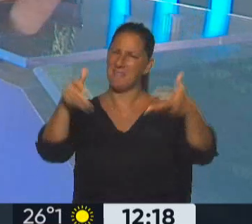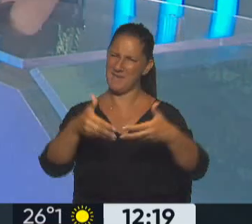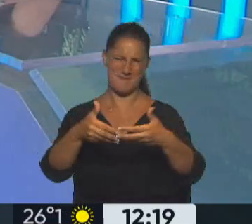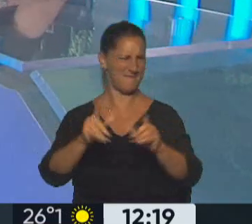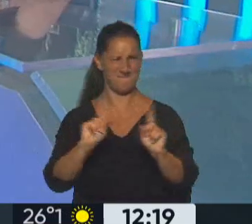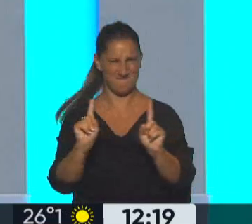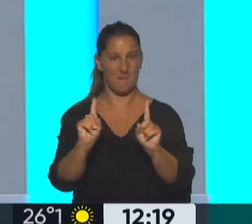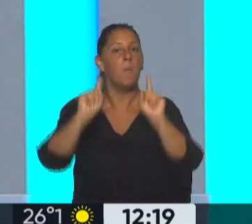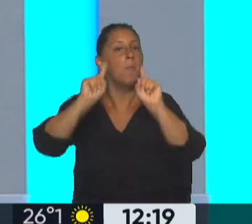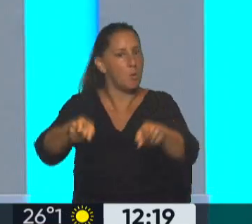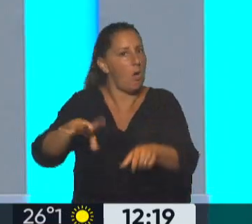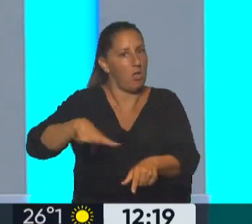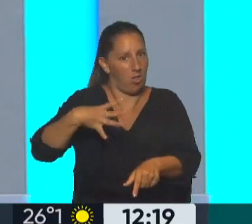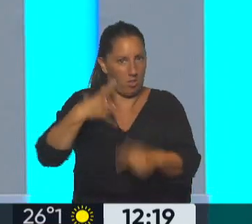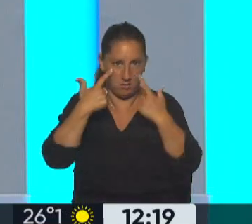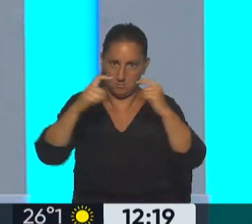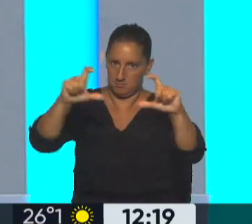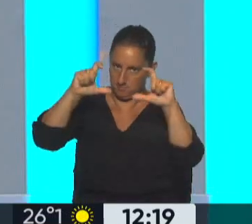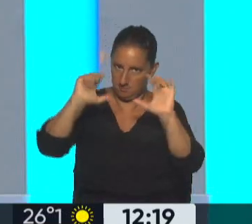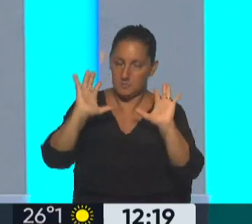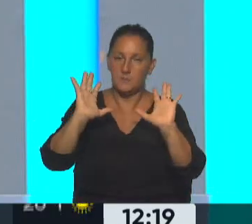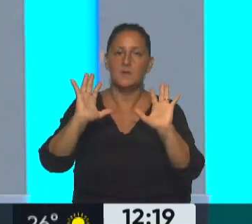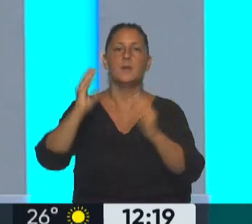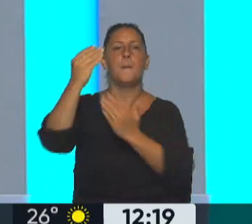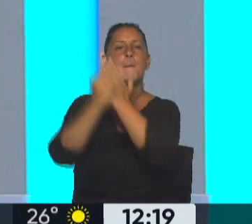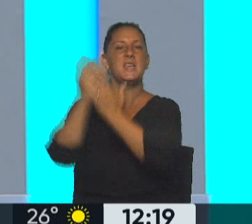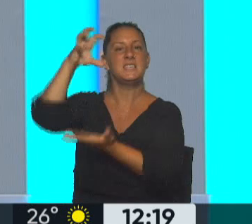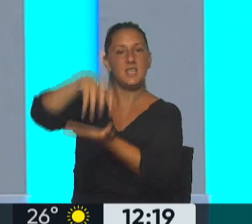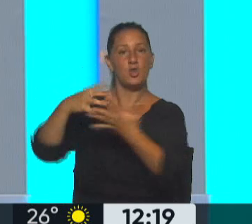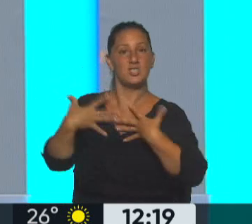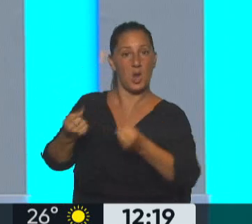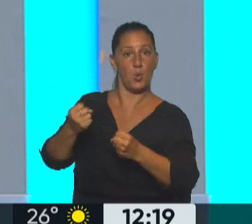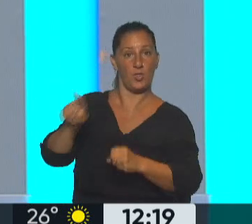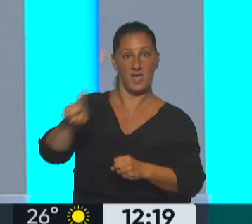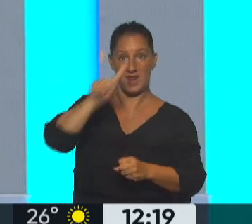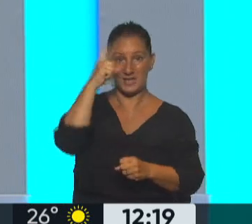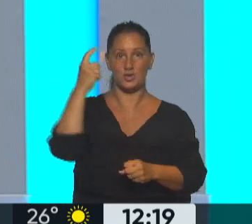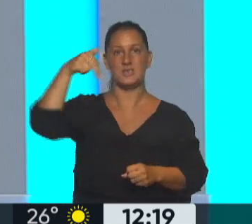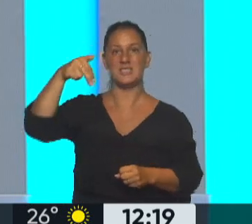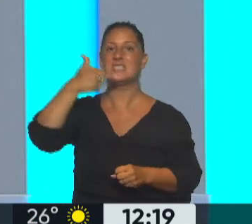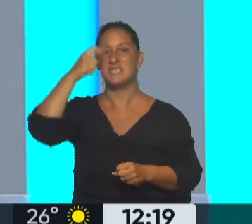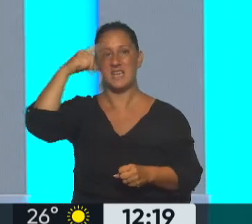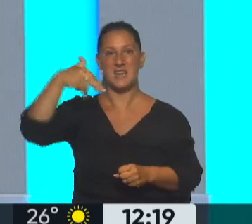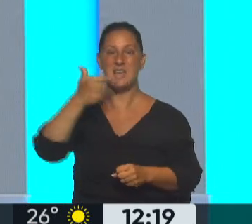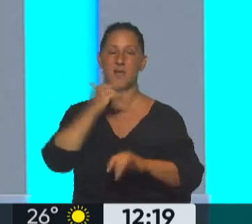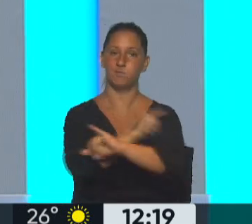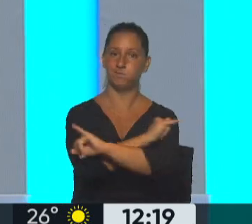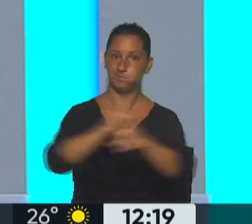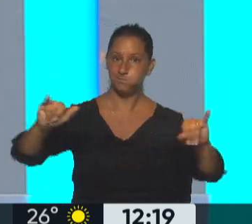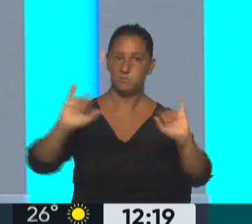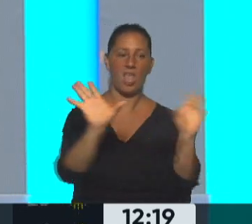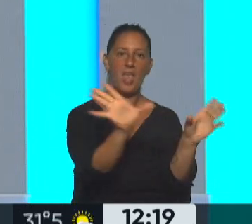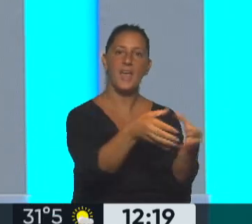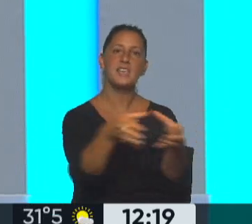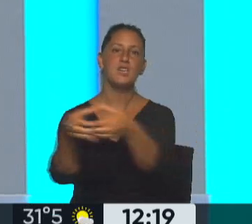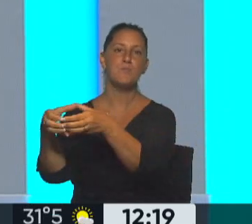pero que no se puede descartar. Y el Ministerio de Salud de la Nación y el SENASA comunicaron a los equipos